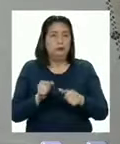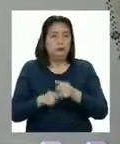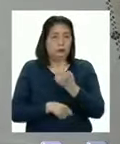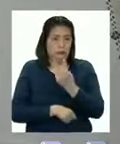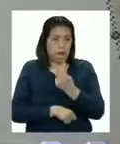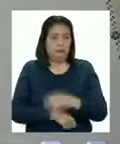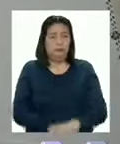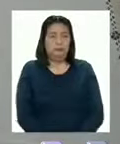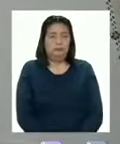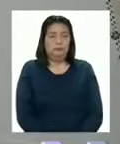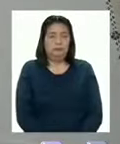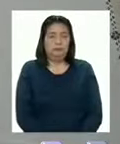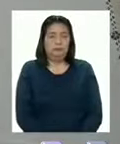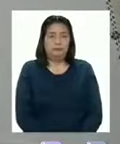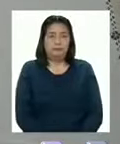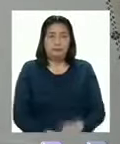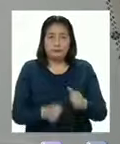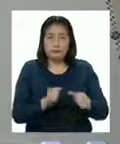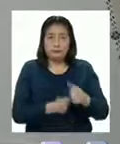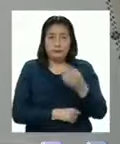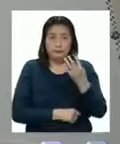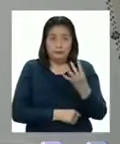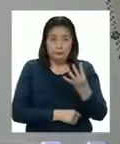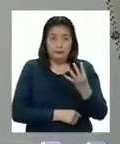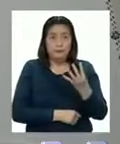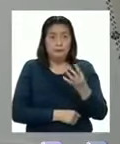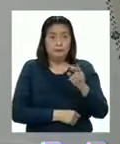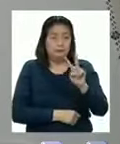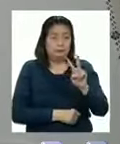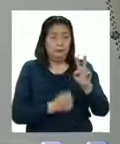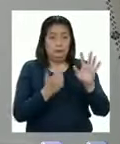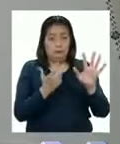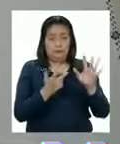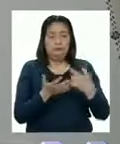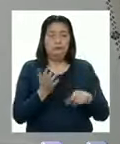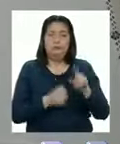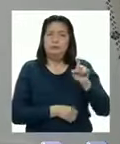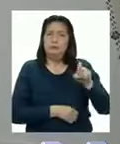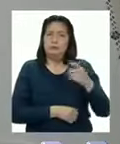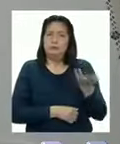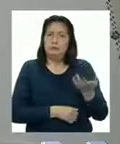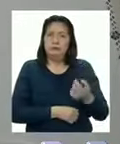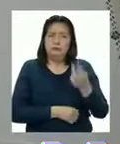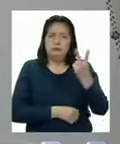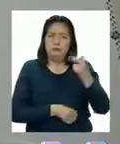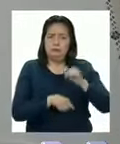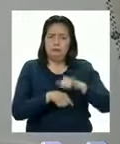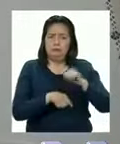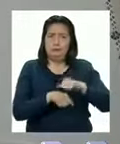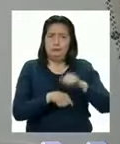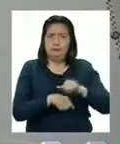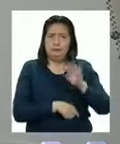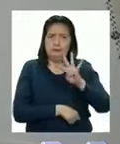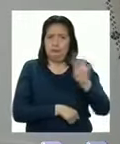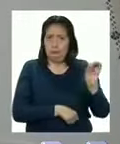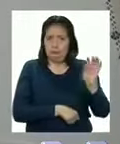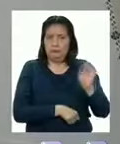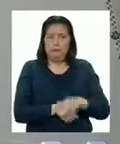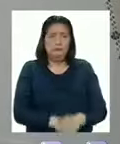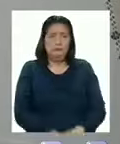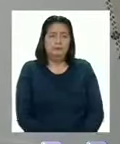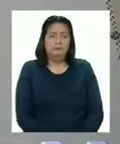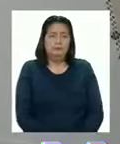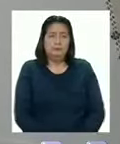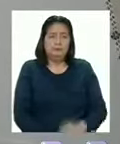del dos Para el número cuatrocientos veintiocho Voy a necesitar dos piedritas para el cuatrocientos